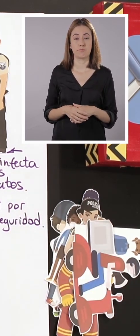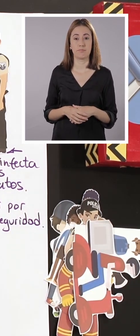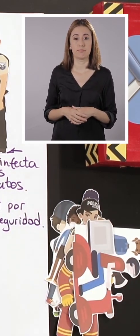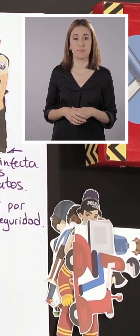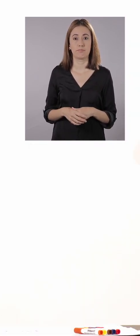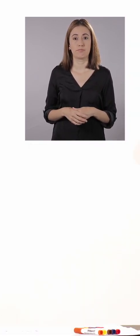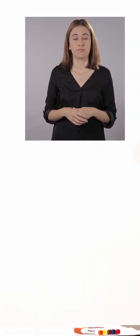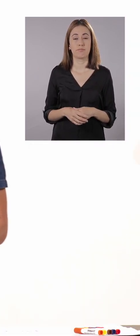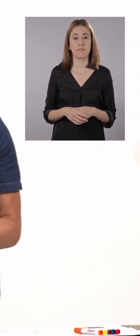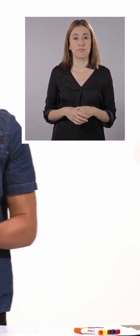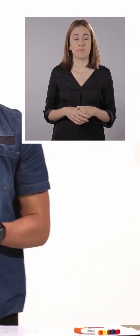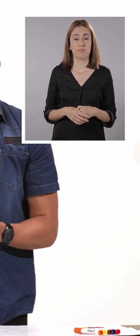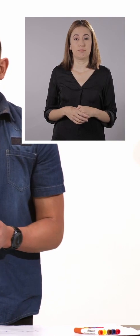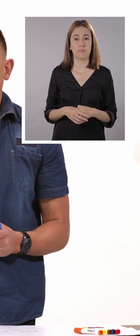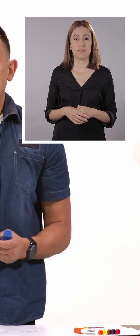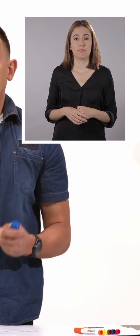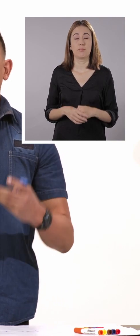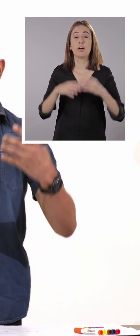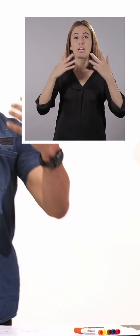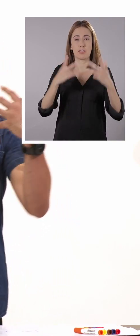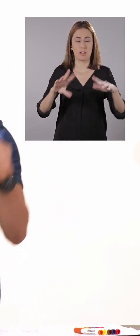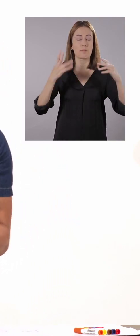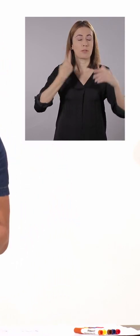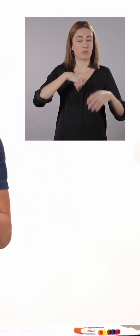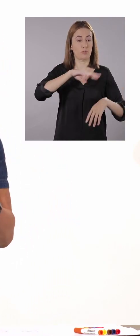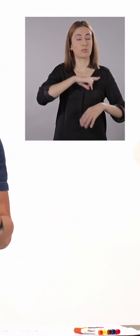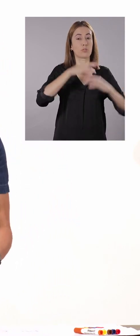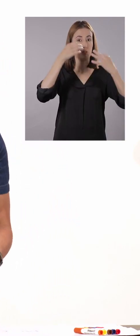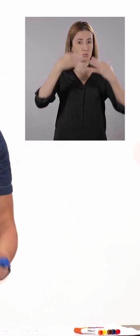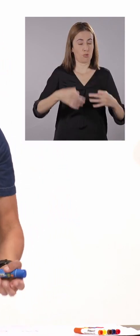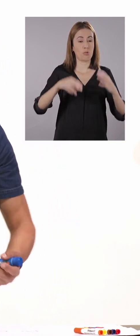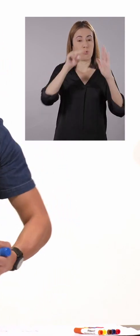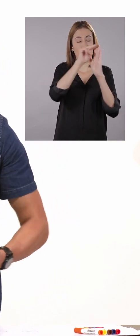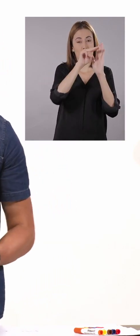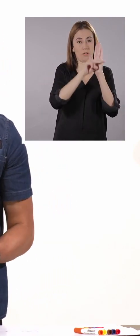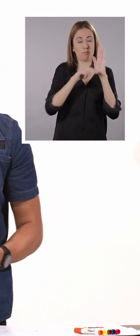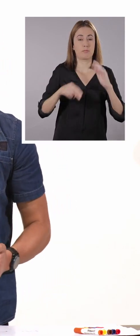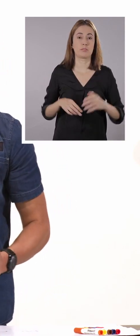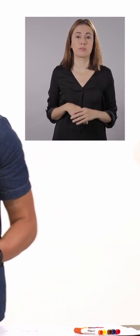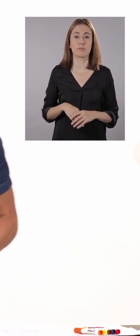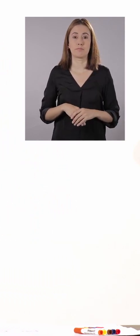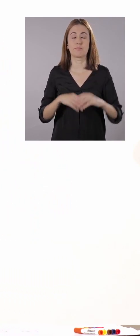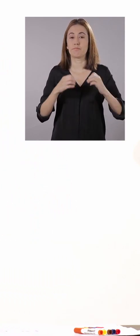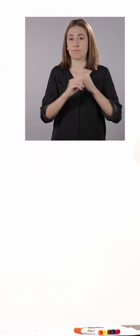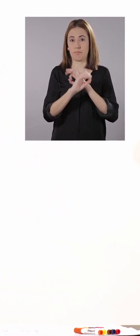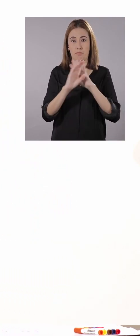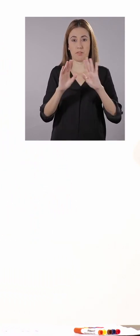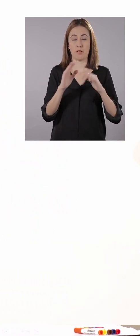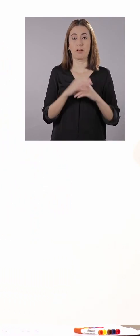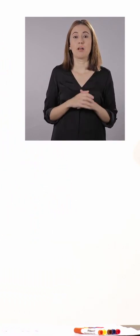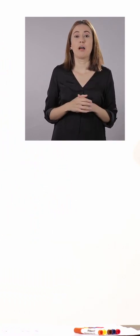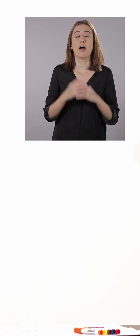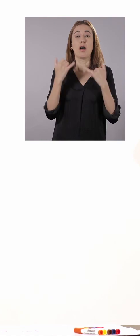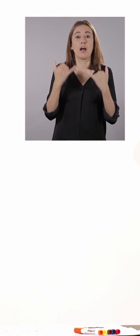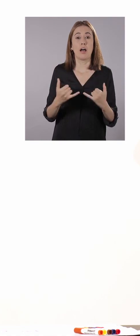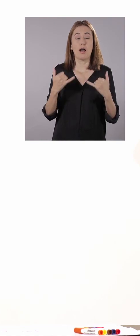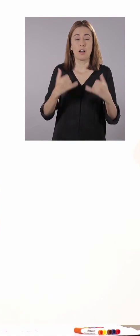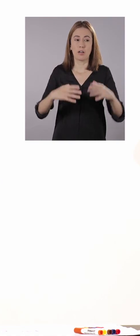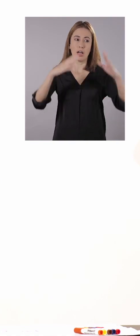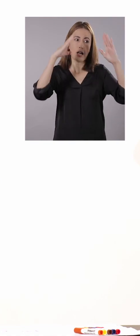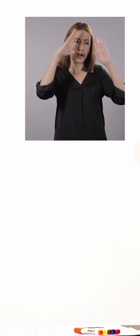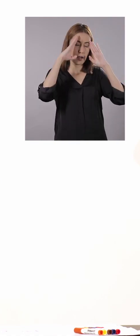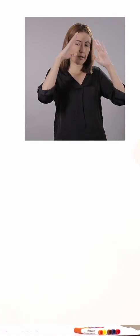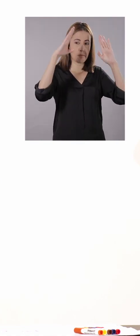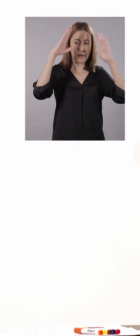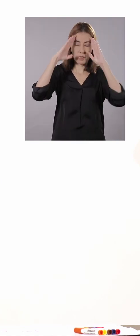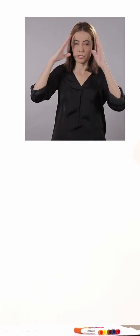Ok. Vela por la seguridad de que también nosotros cumplamos con los protocolos. Ok. Ellos están pendientes. Si